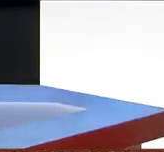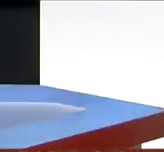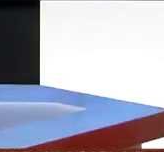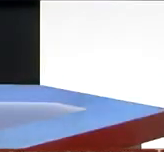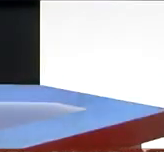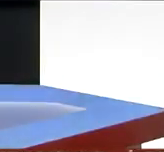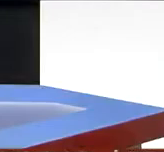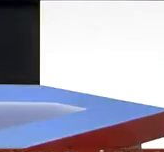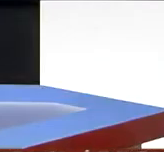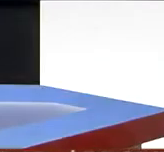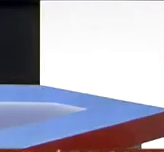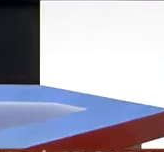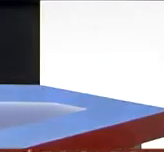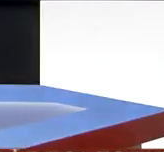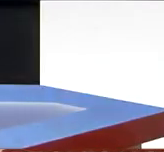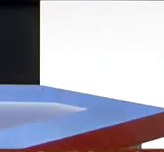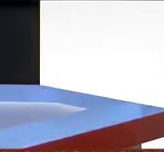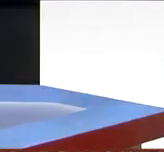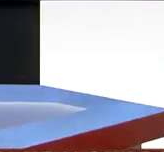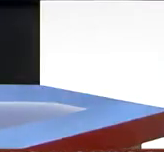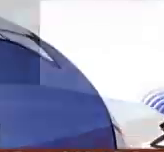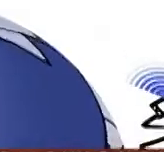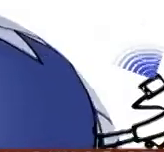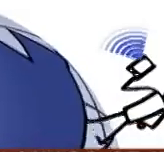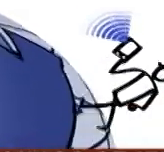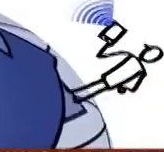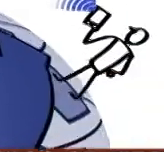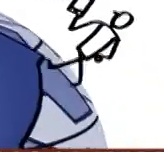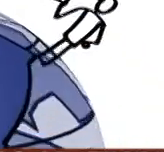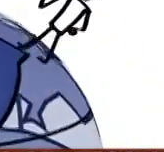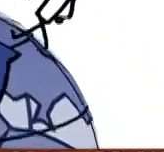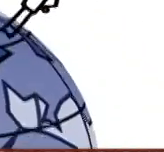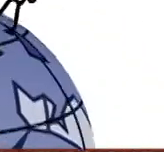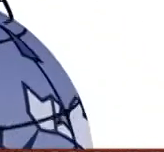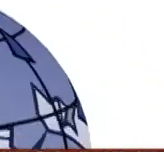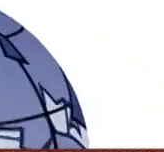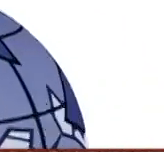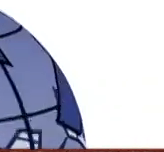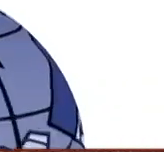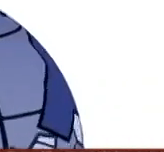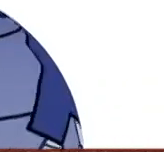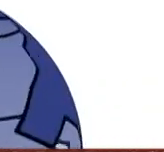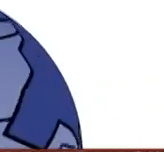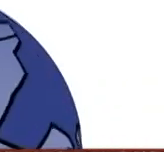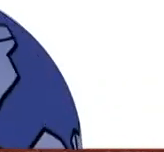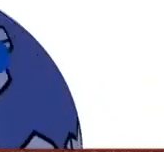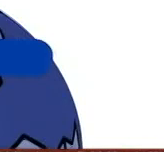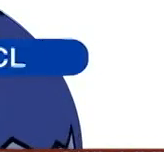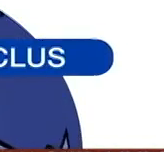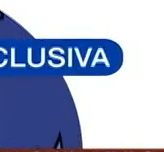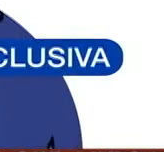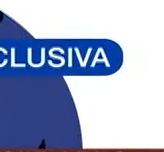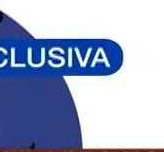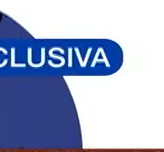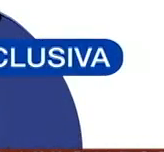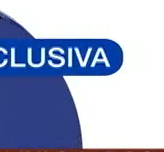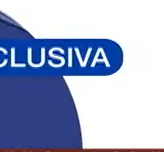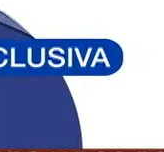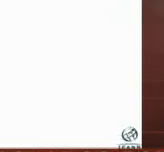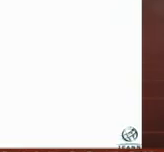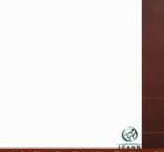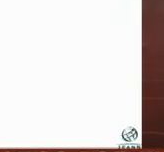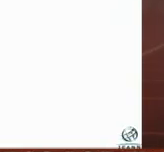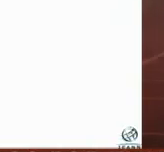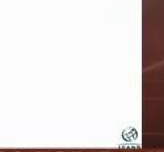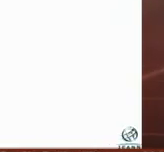Asignados, estuviera por dos décadas desde que nació la Internet bajo el dominio de Estados Unidos, es precisamente el Departamento